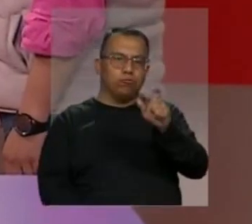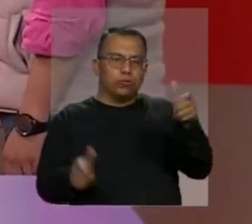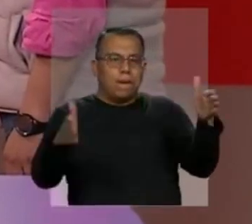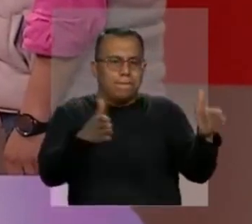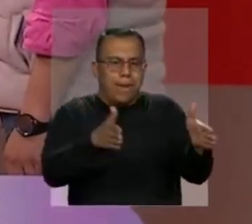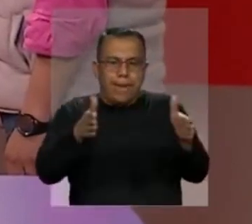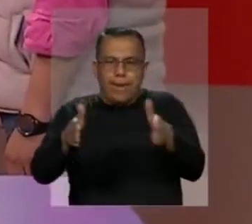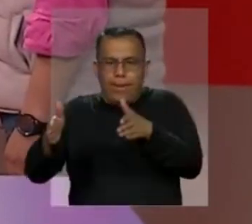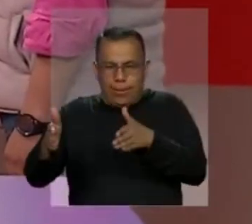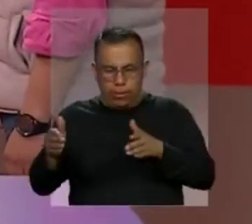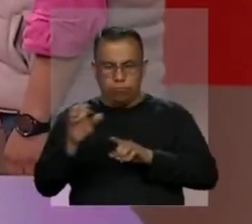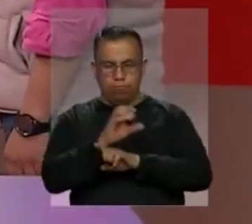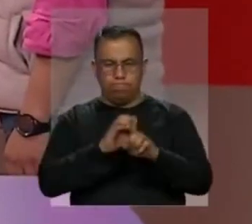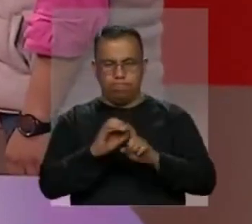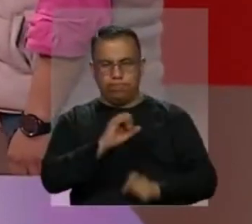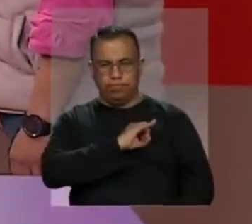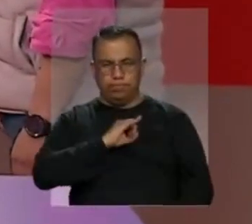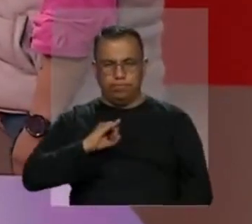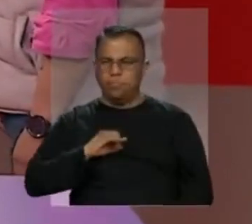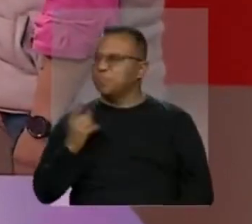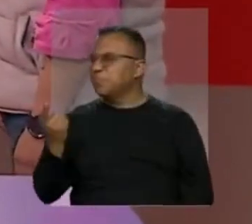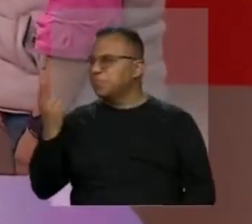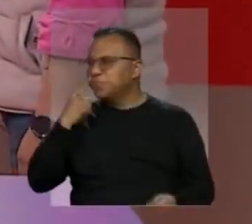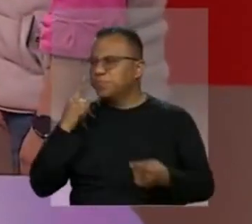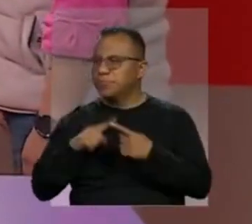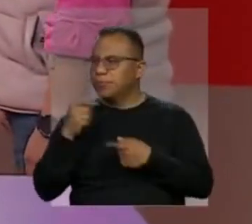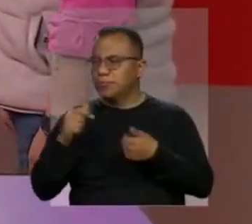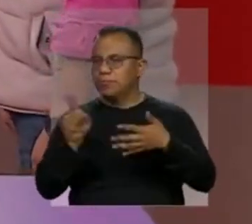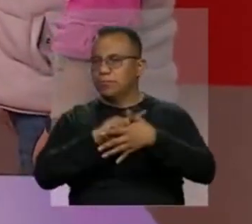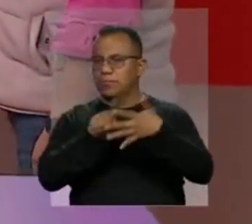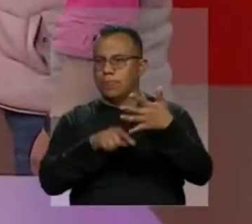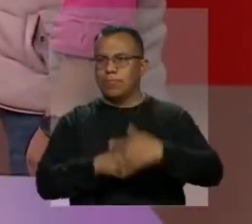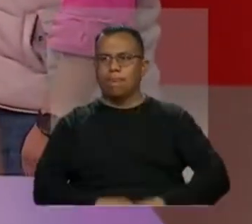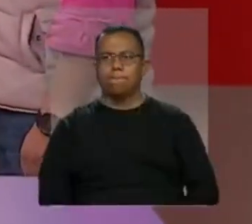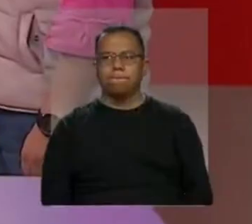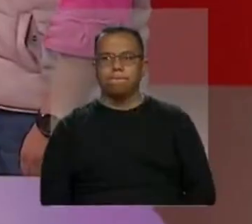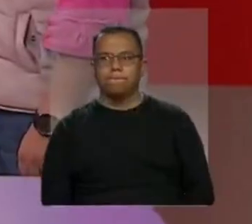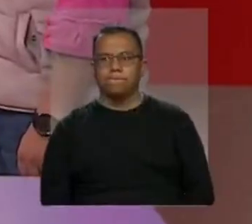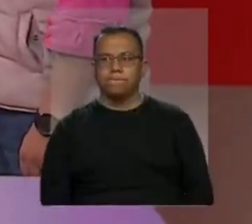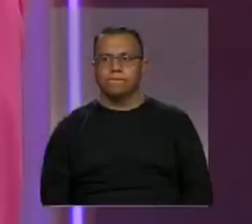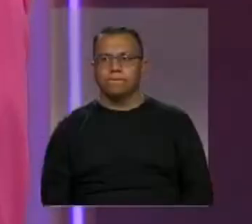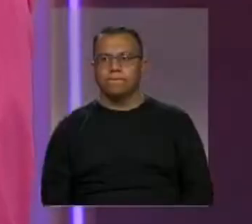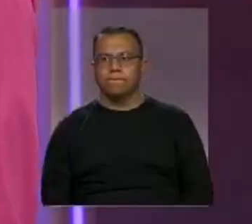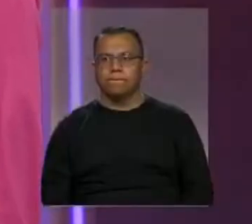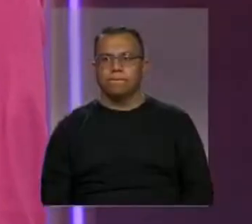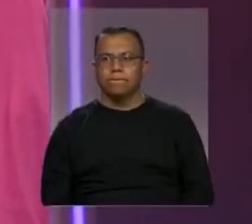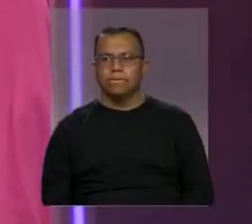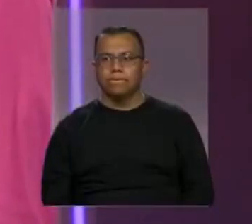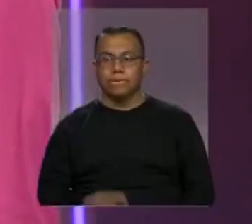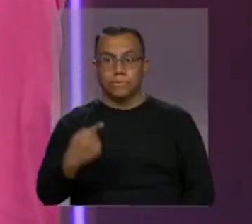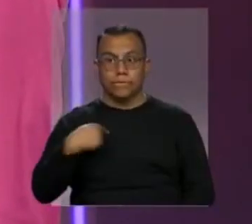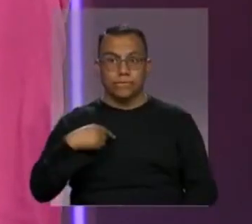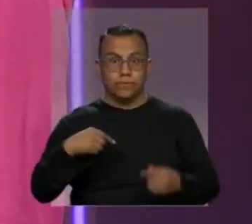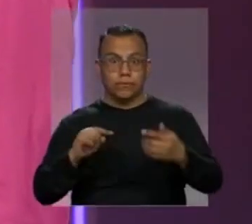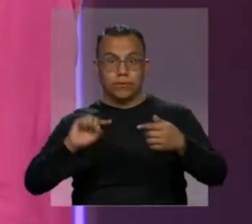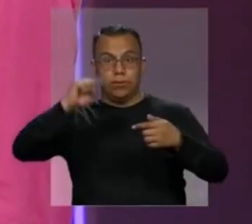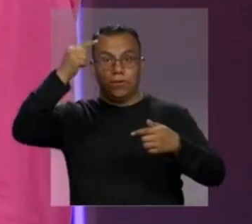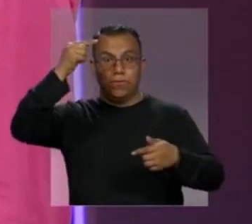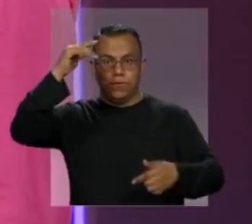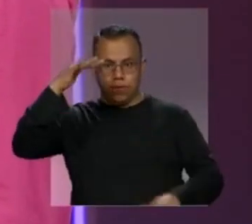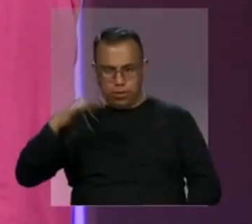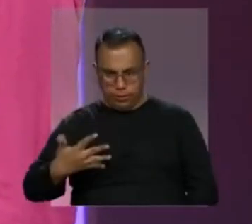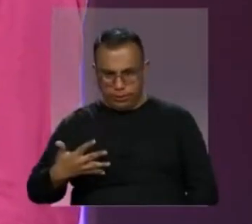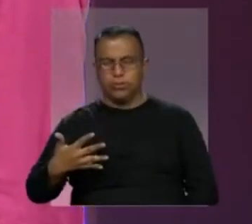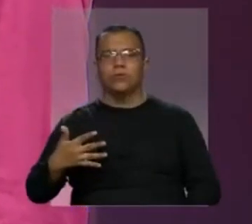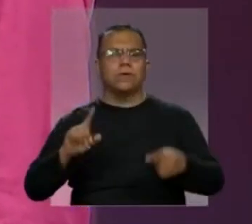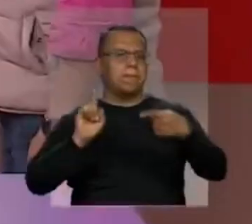espacios culturales independientes que dice candidato bueno lo tengo priorizar de uno a cinco